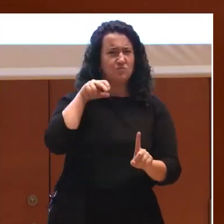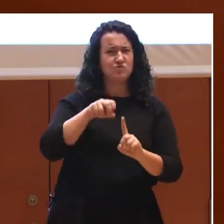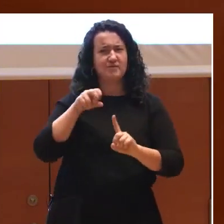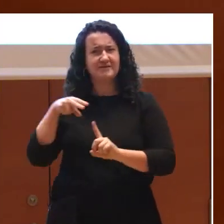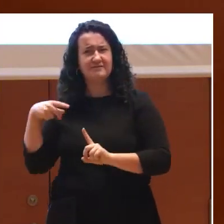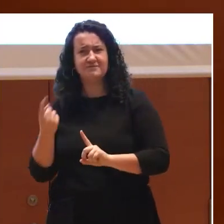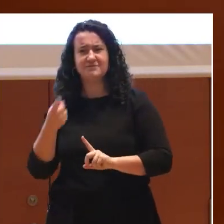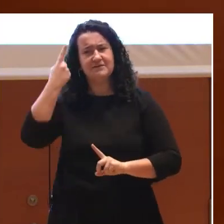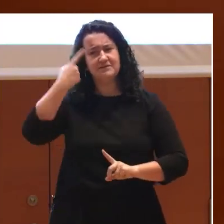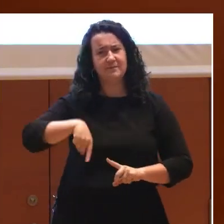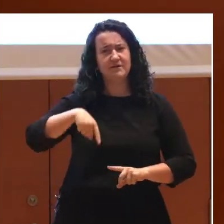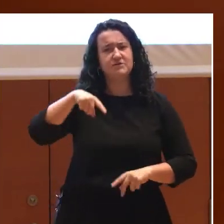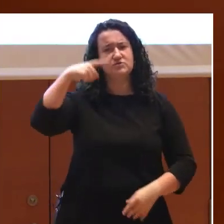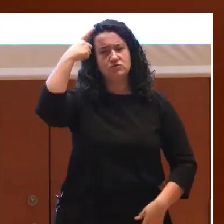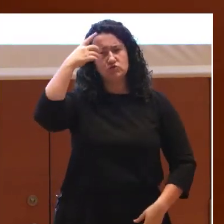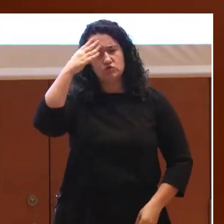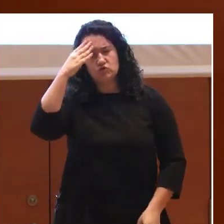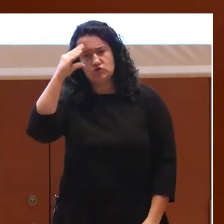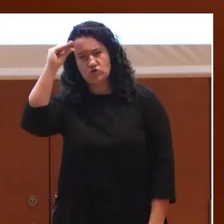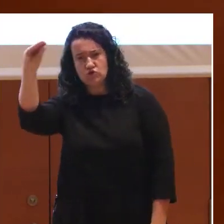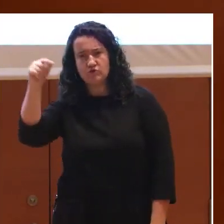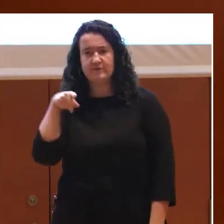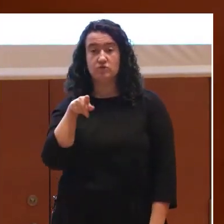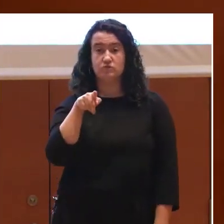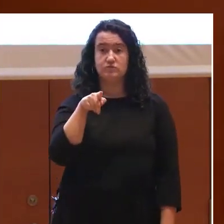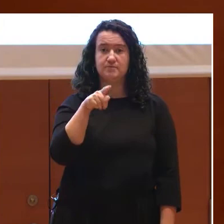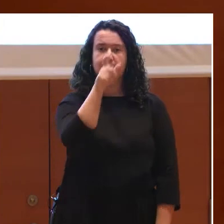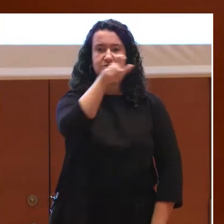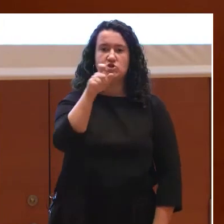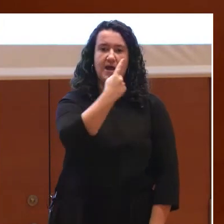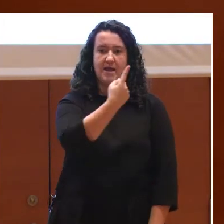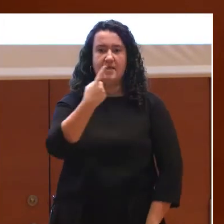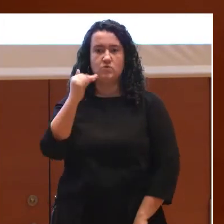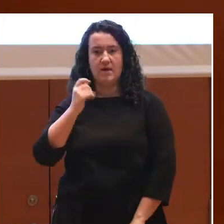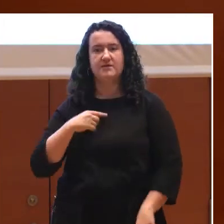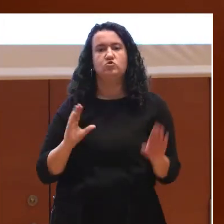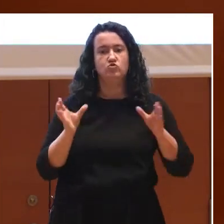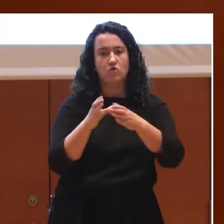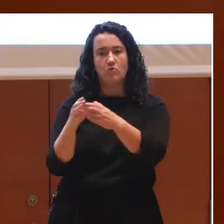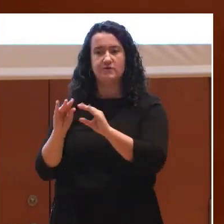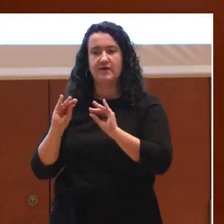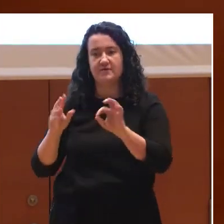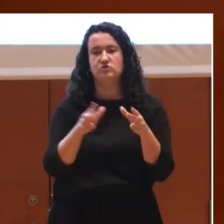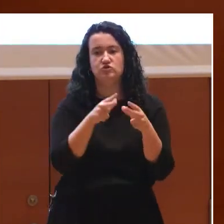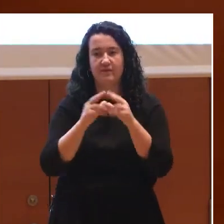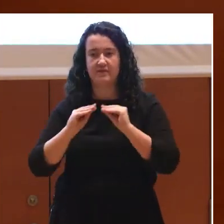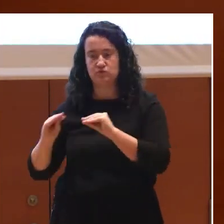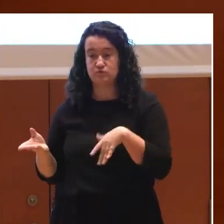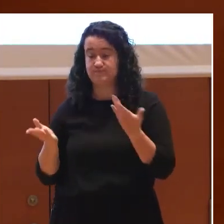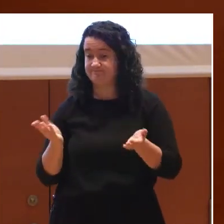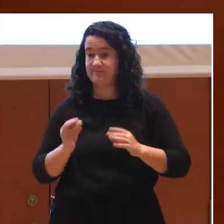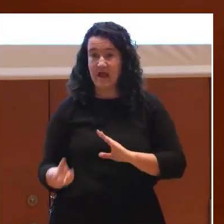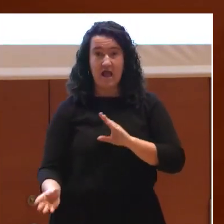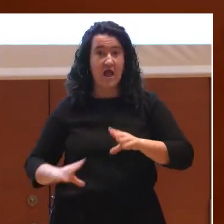conocimiento que, como nos recordaba Onince, cada persona tiene de su propia comunidad. Y sobre la aportación que acaban de